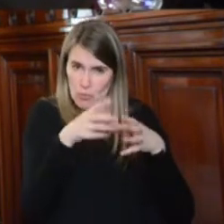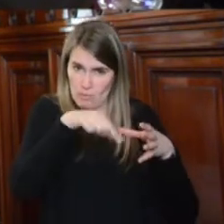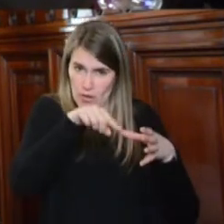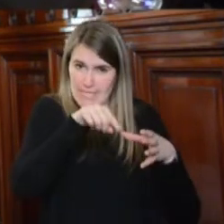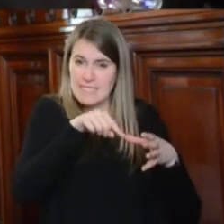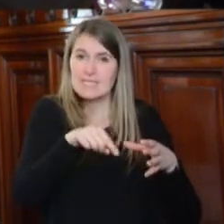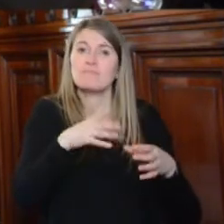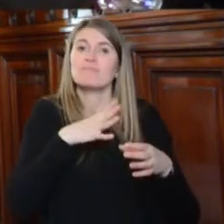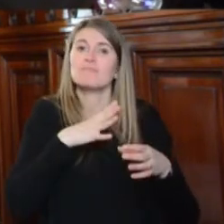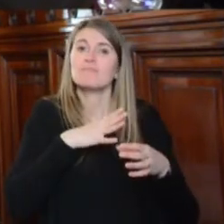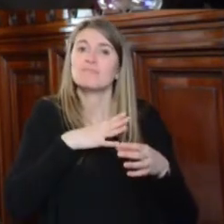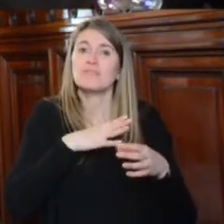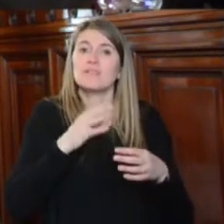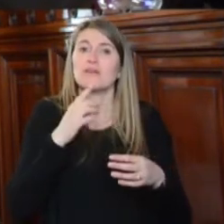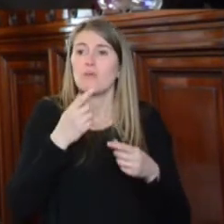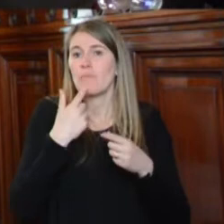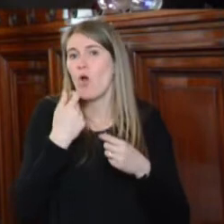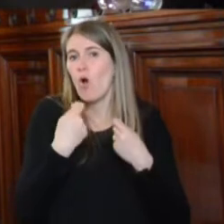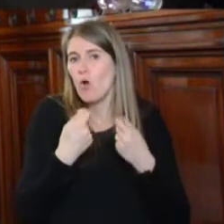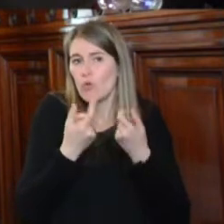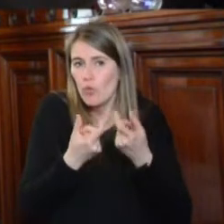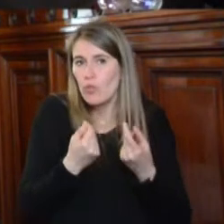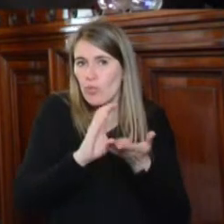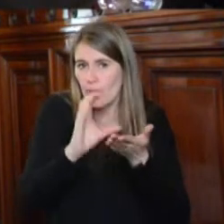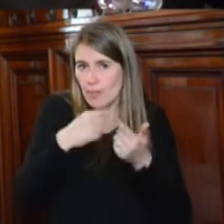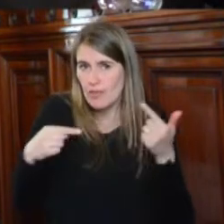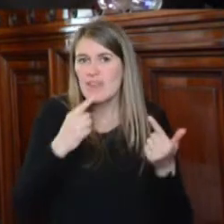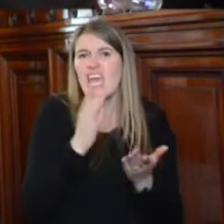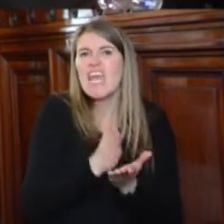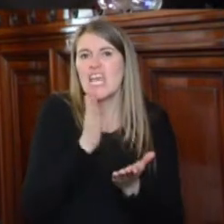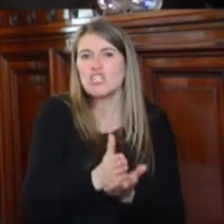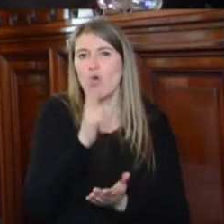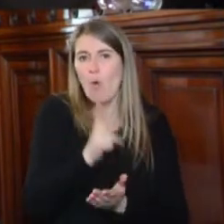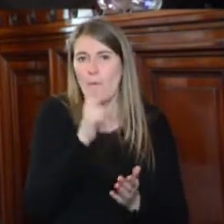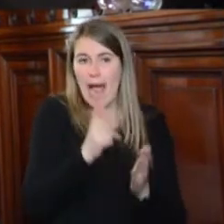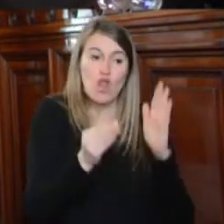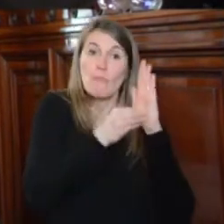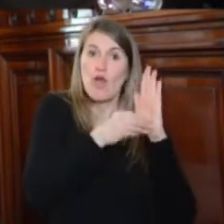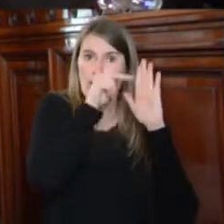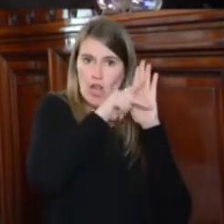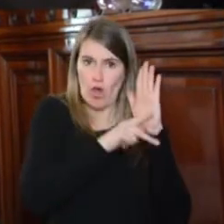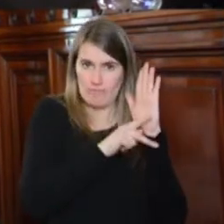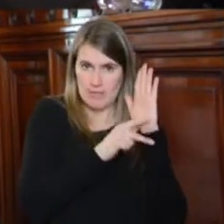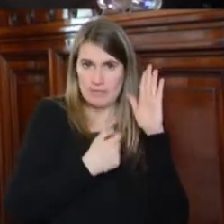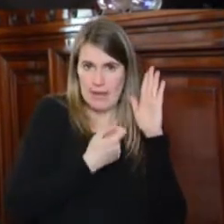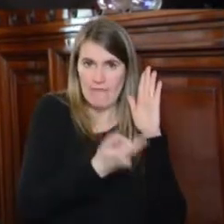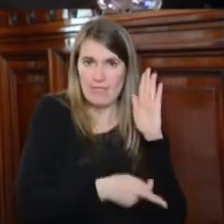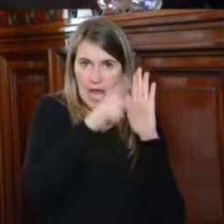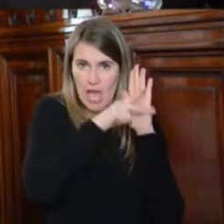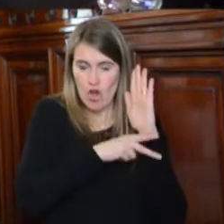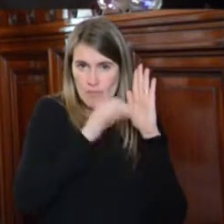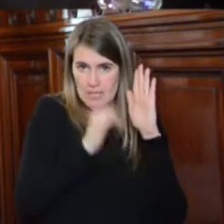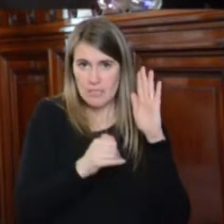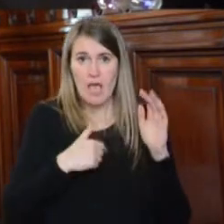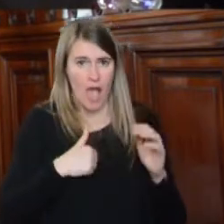la cadena global de suministro las normas de derechos humanos. Es decir, que efectivamente estamos